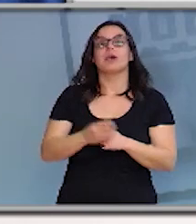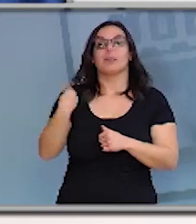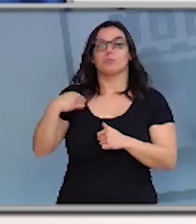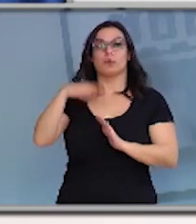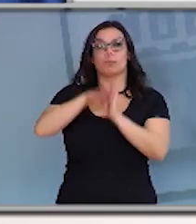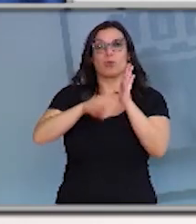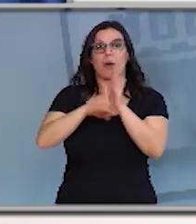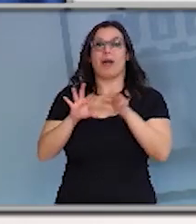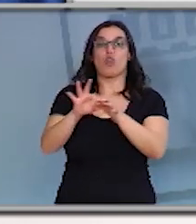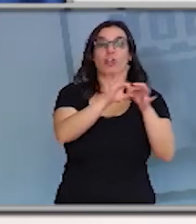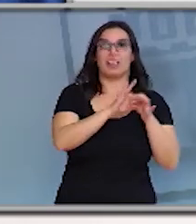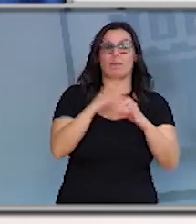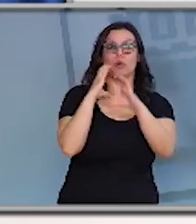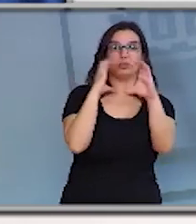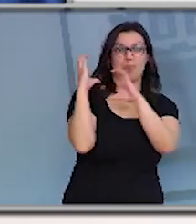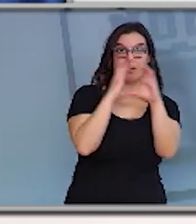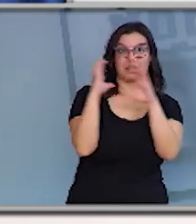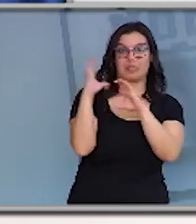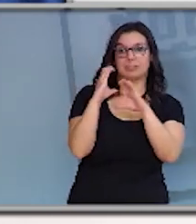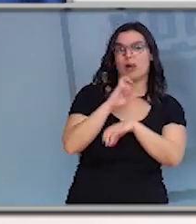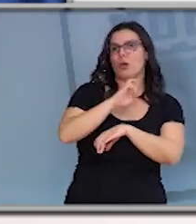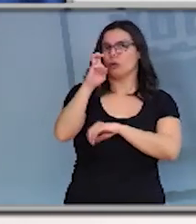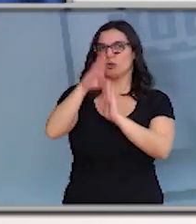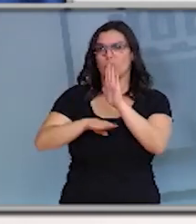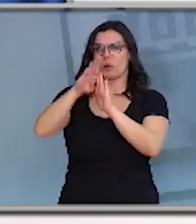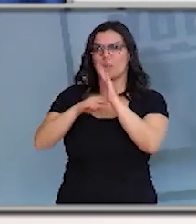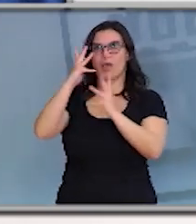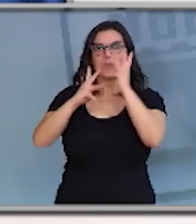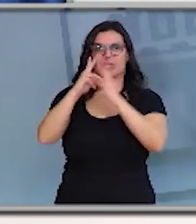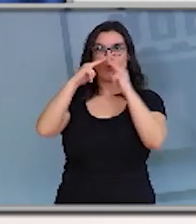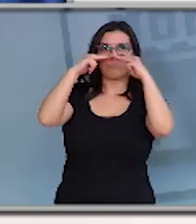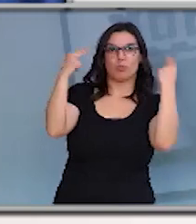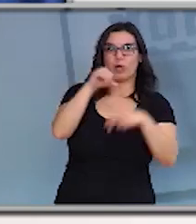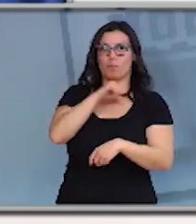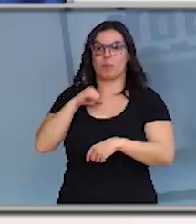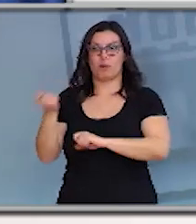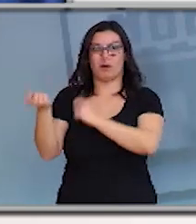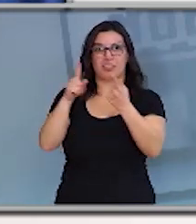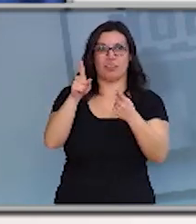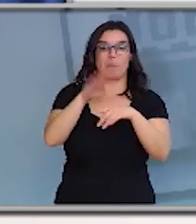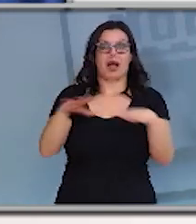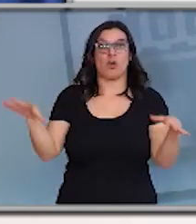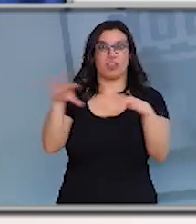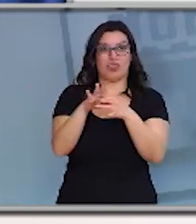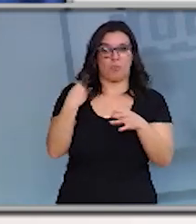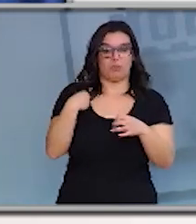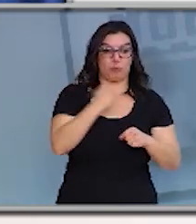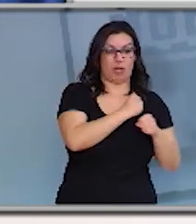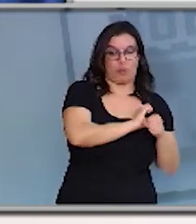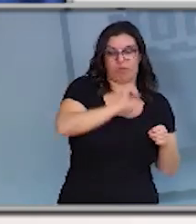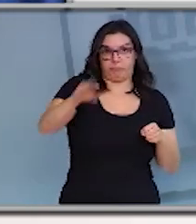y otros programas de administraciones públicas o privados similares de conciliación. Se suspenden también